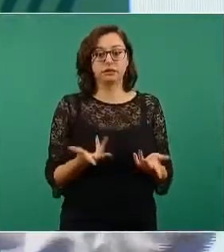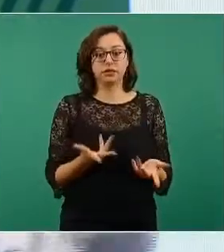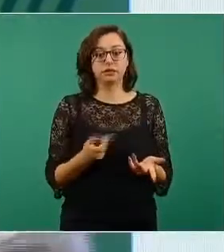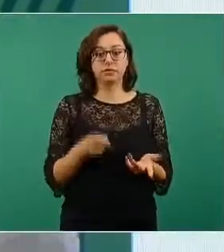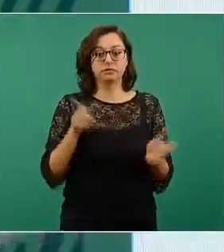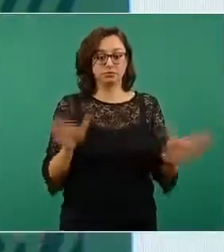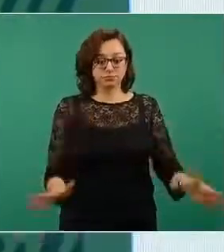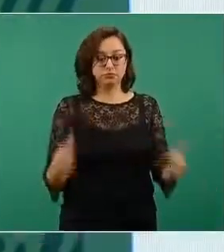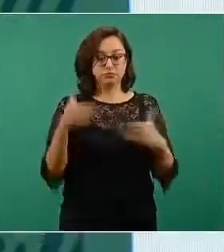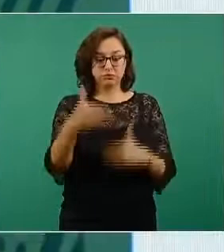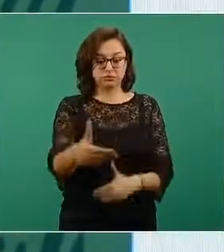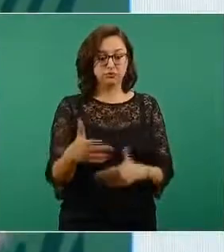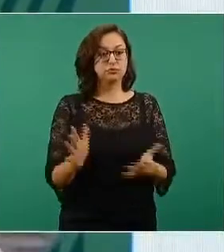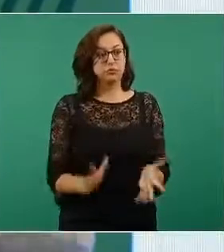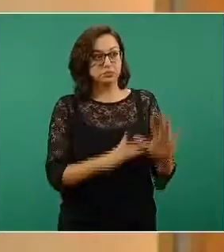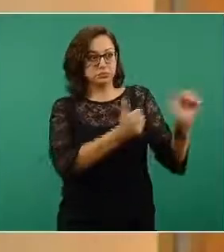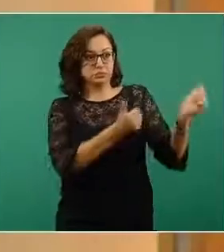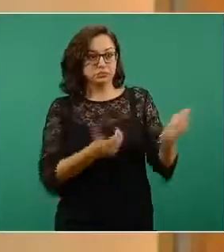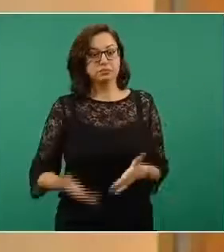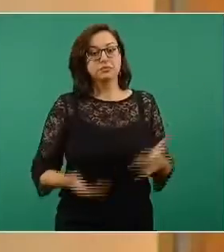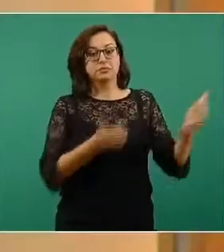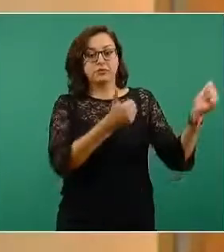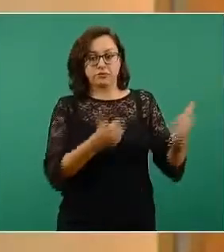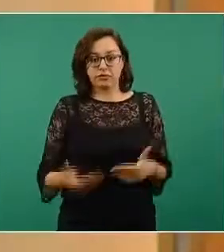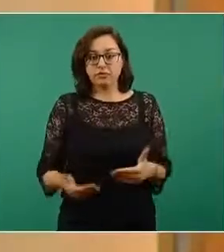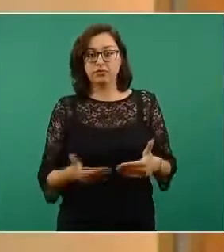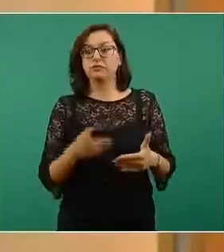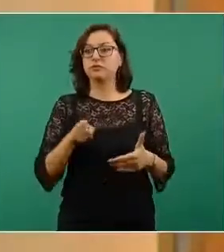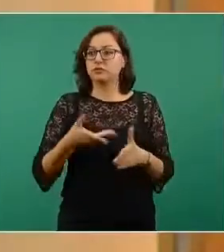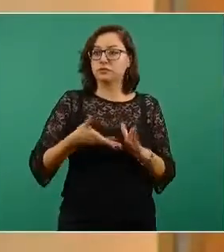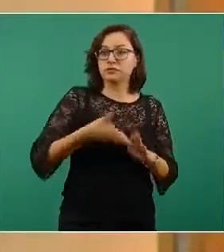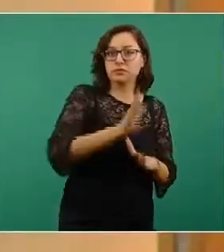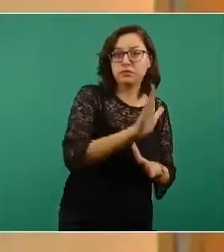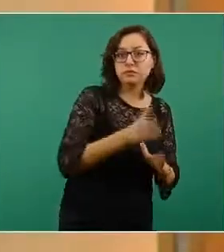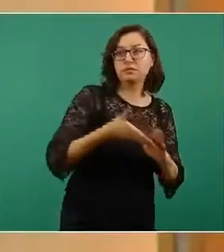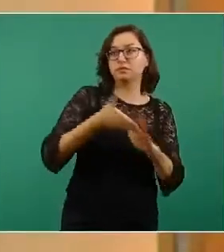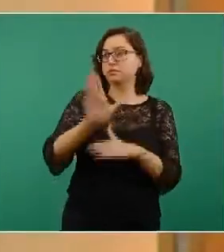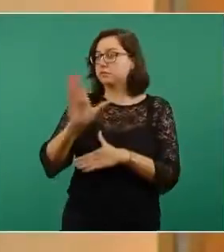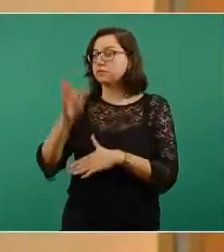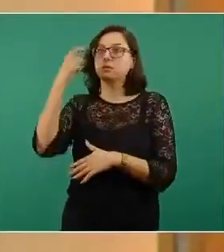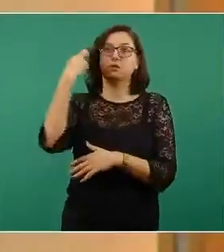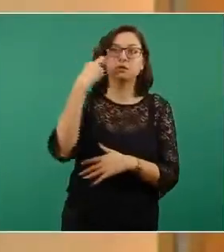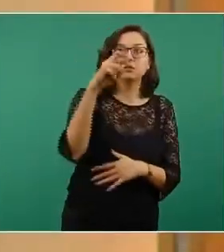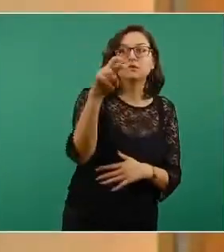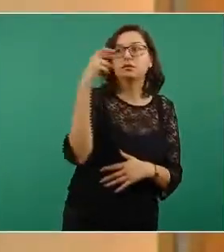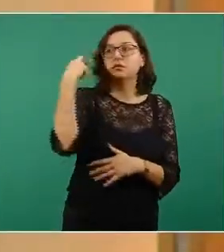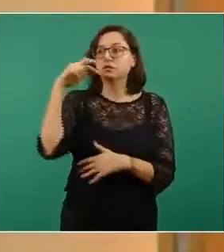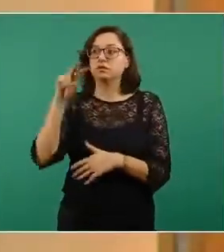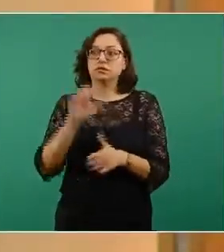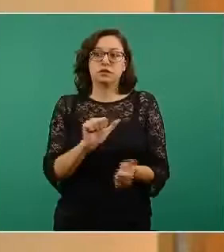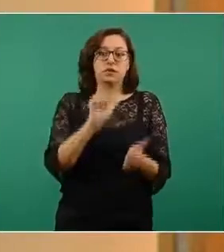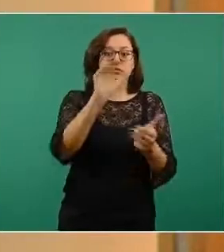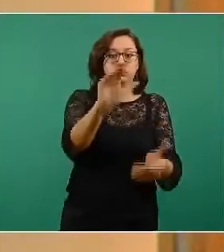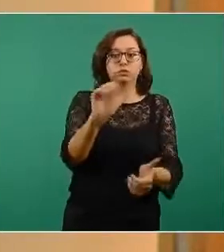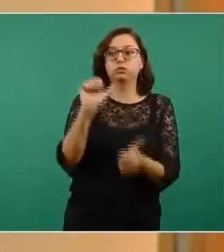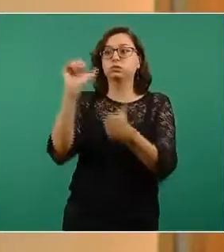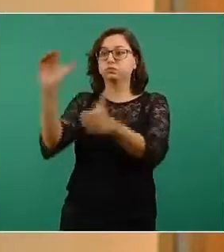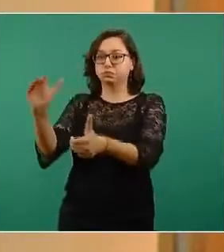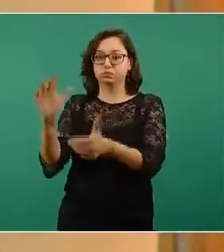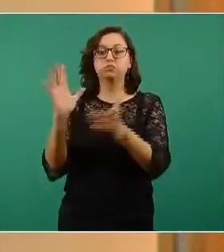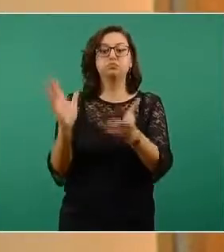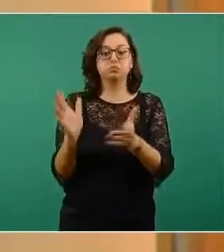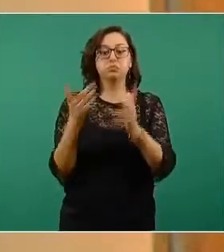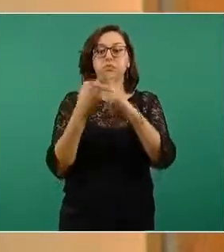compartimentos, la llegada, la asignación, el tránsito, la entrega para pasar a la